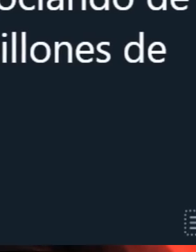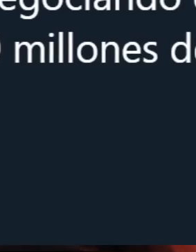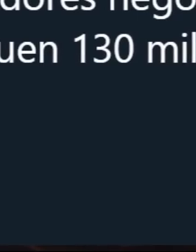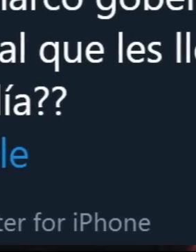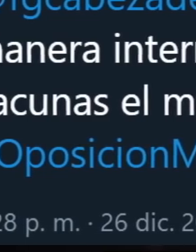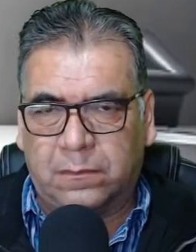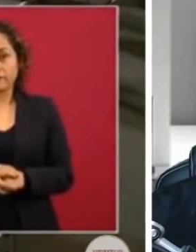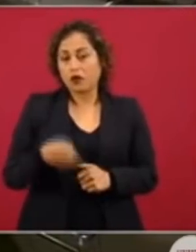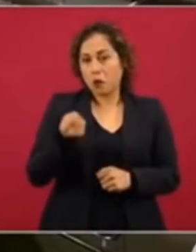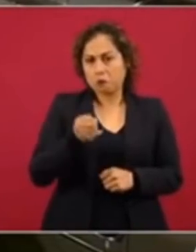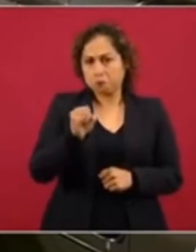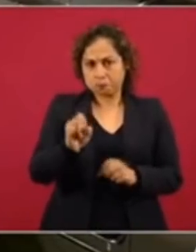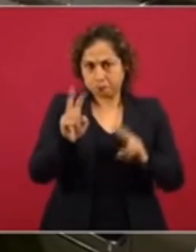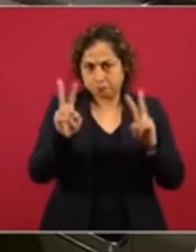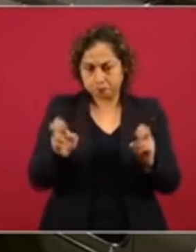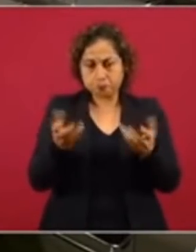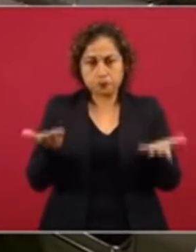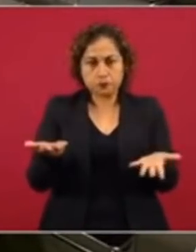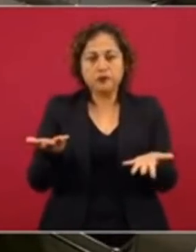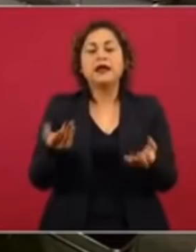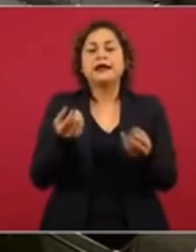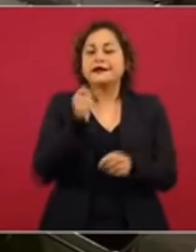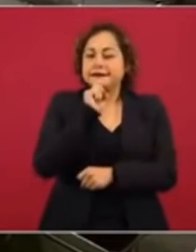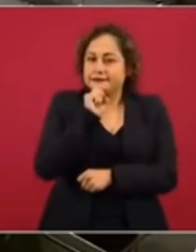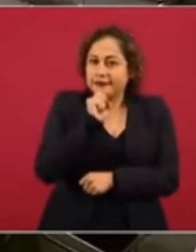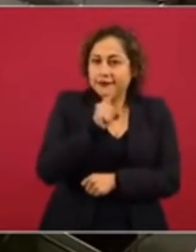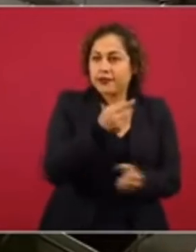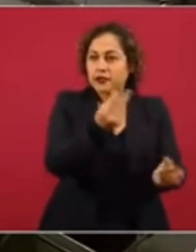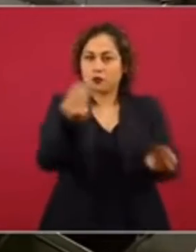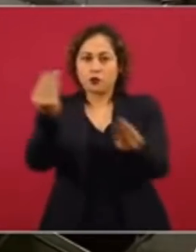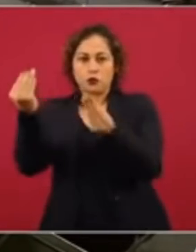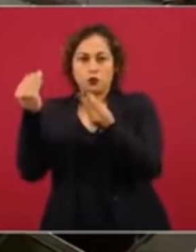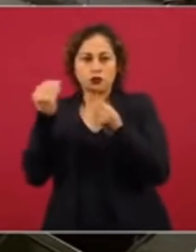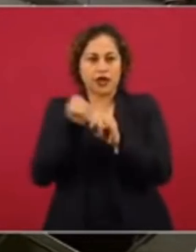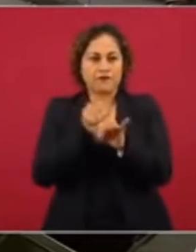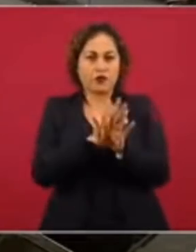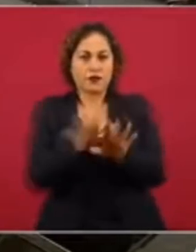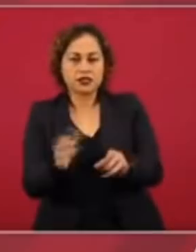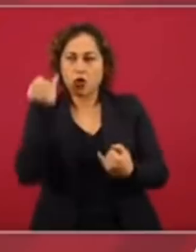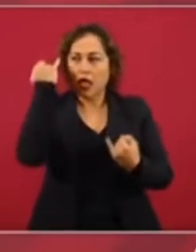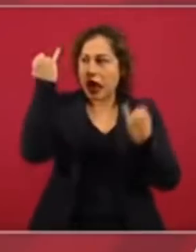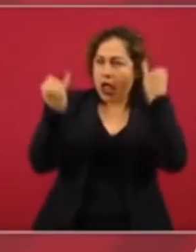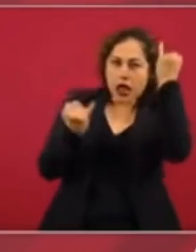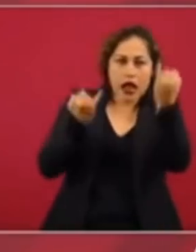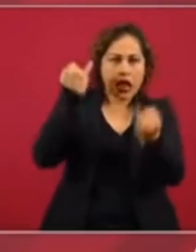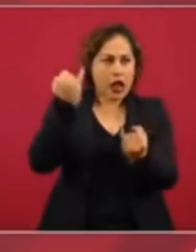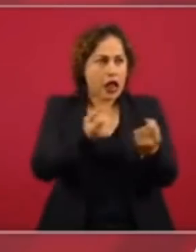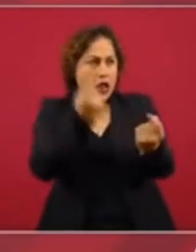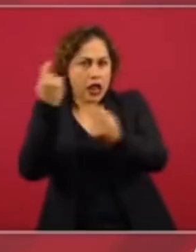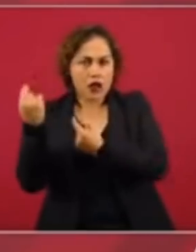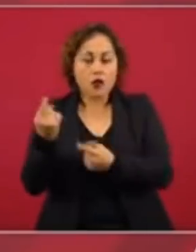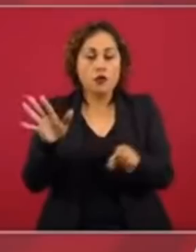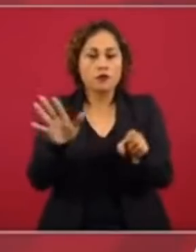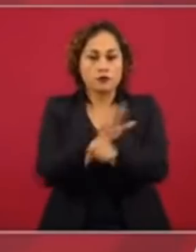También hay mucha especulación o conjeturas, porque nadie ha